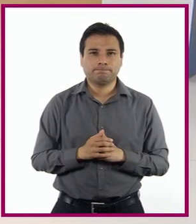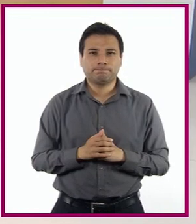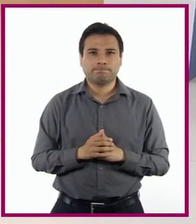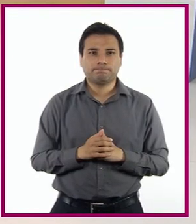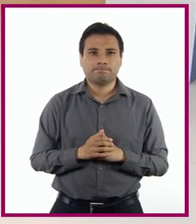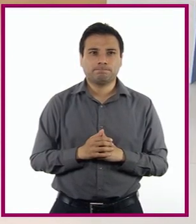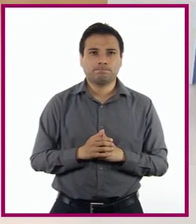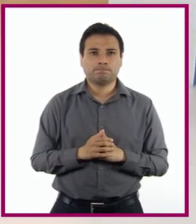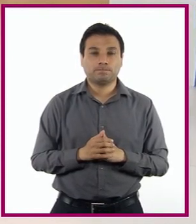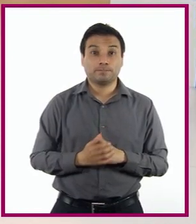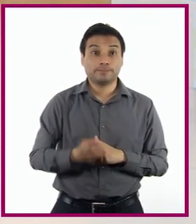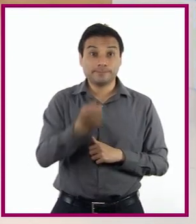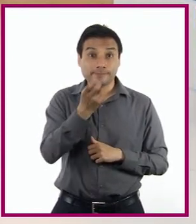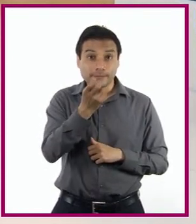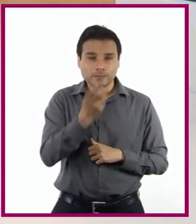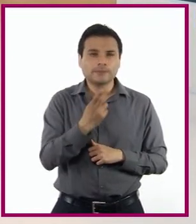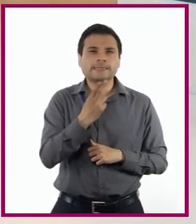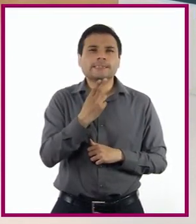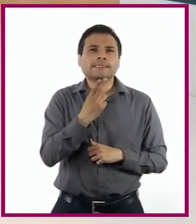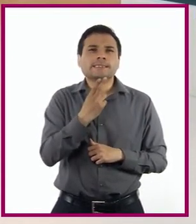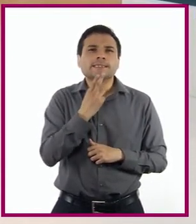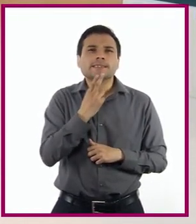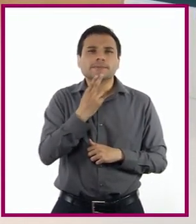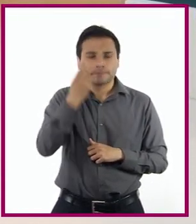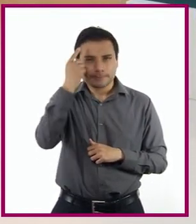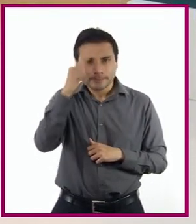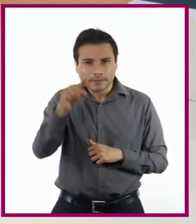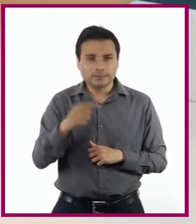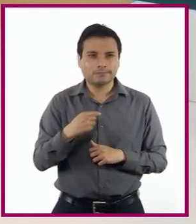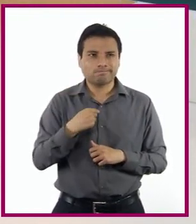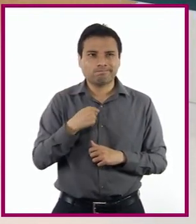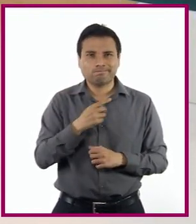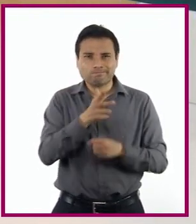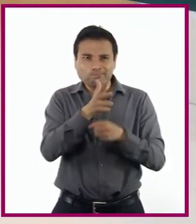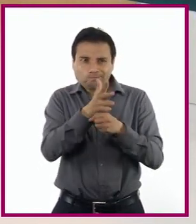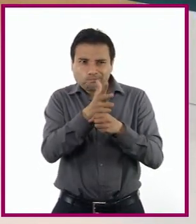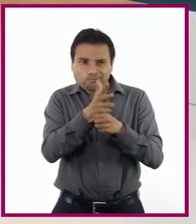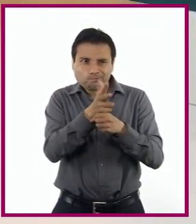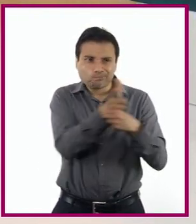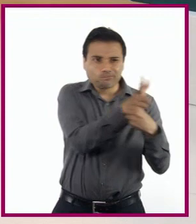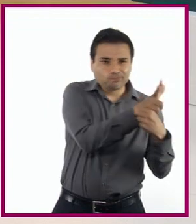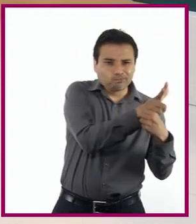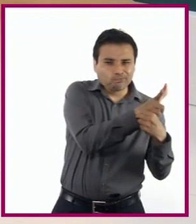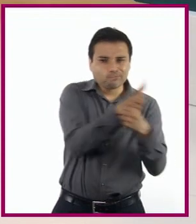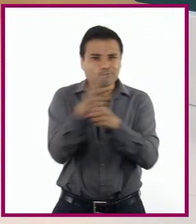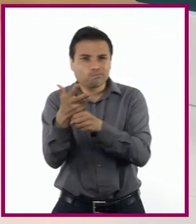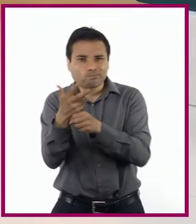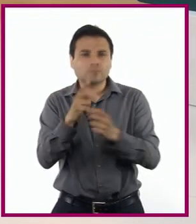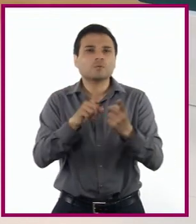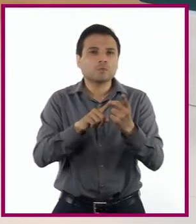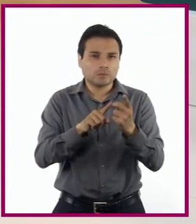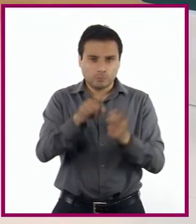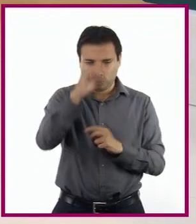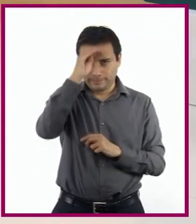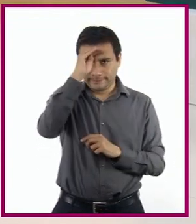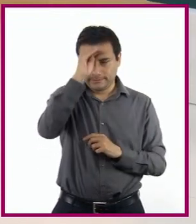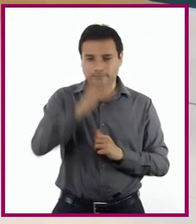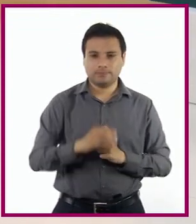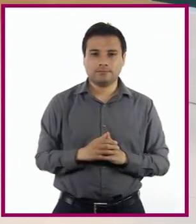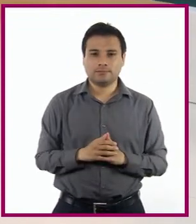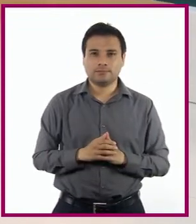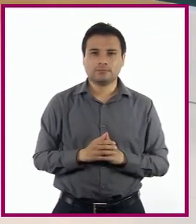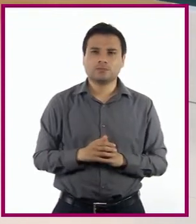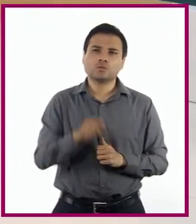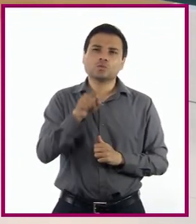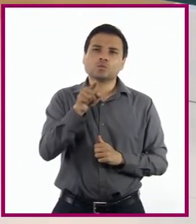Esto les dará una idea De dónde colocar la cámara Con lo que elegiste, Regina ¿Qué